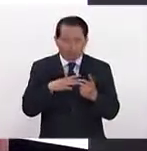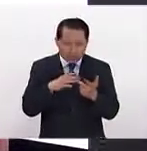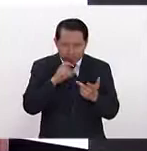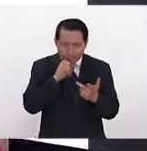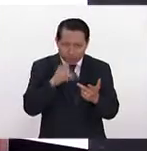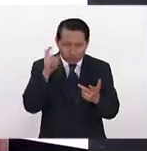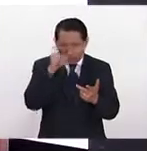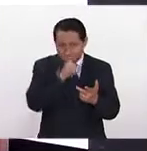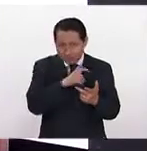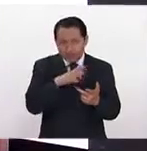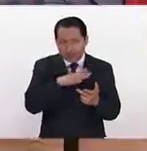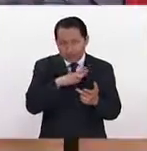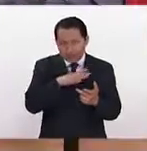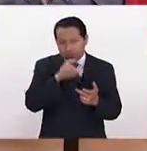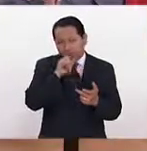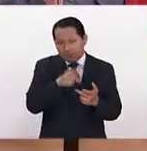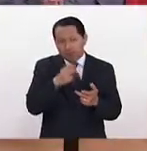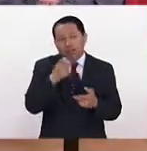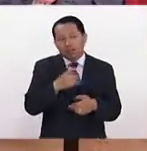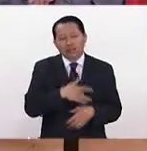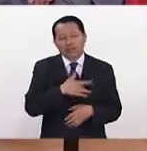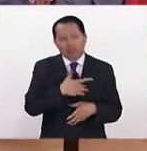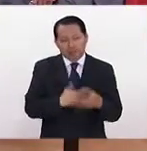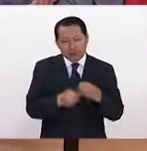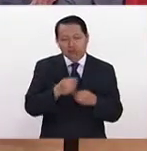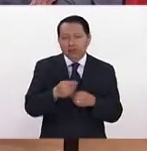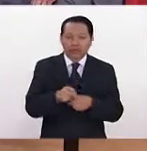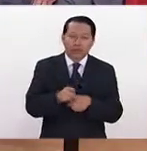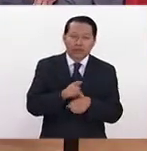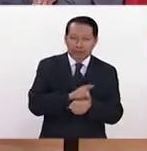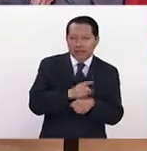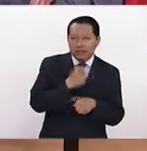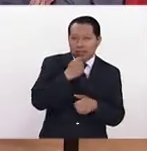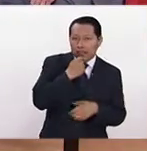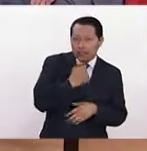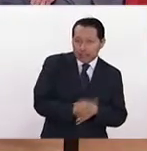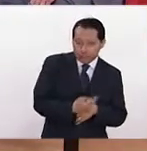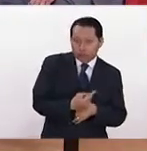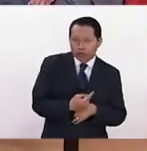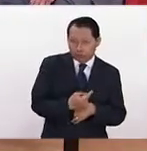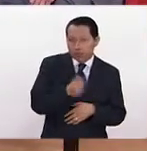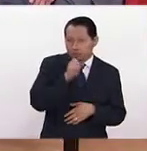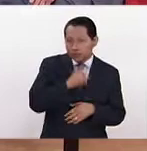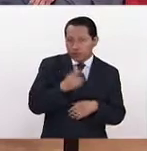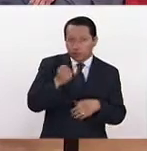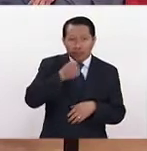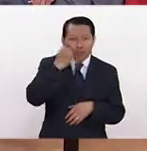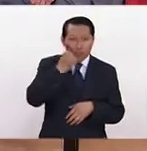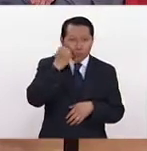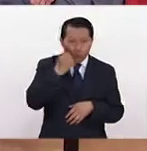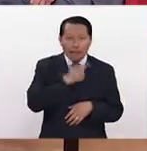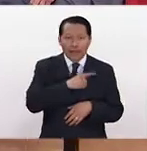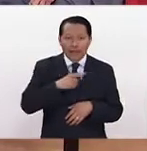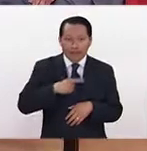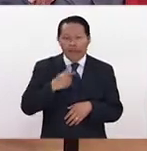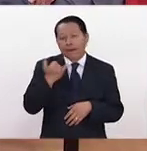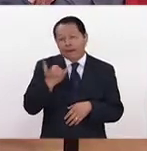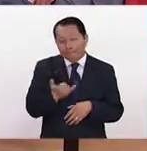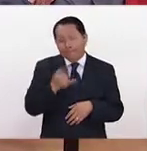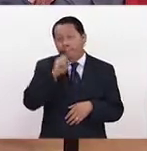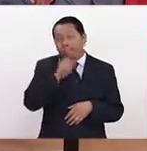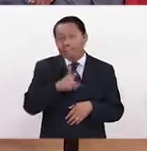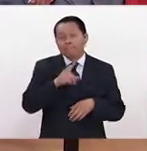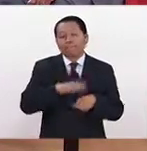trabajo, entonces esa empatía empieza desde niños, empieza en las escuelas, y sobre todo